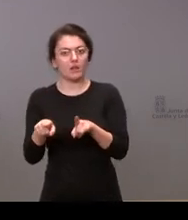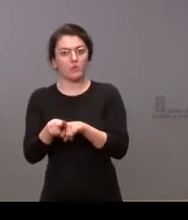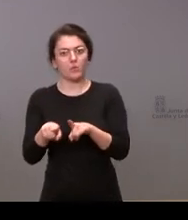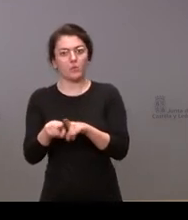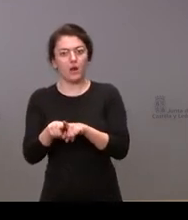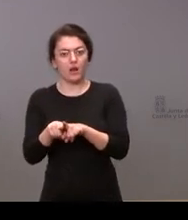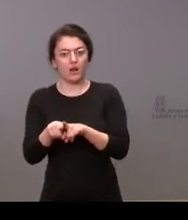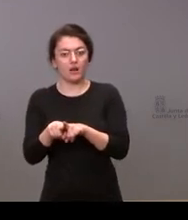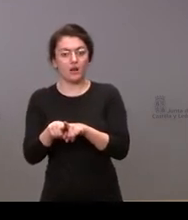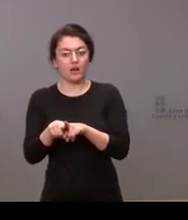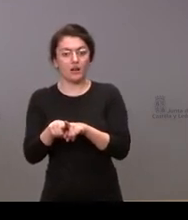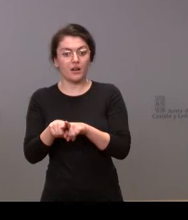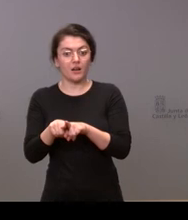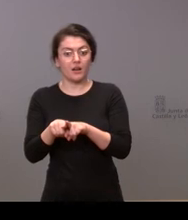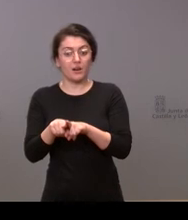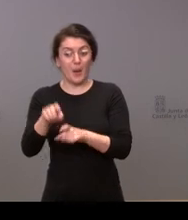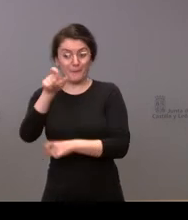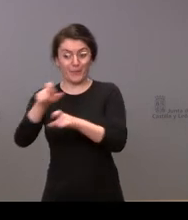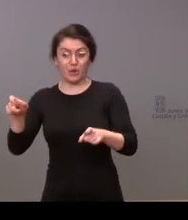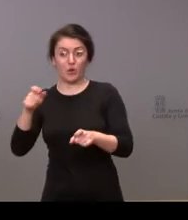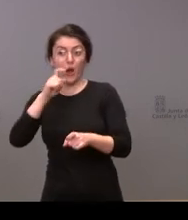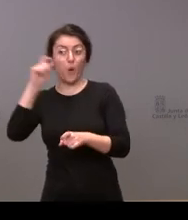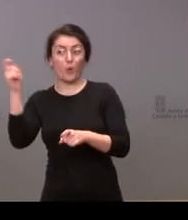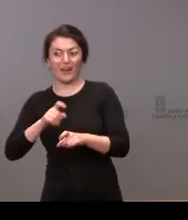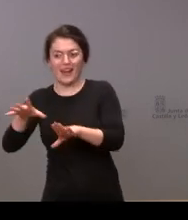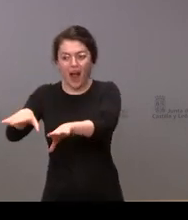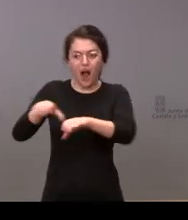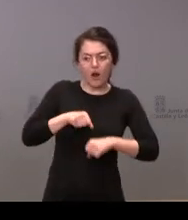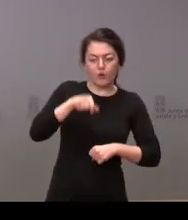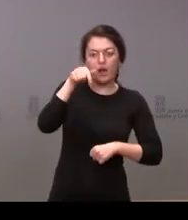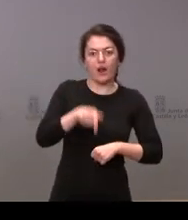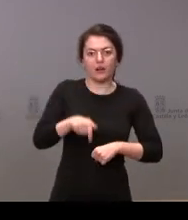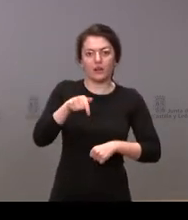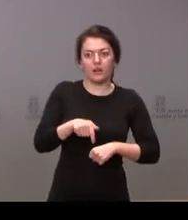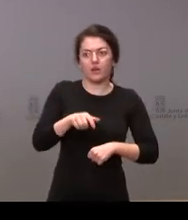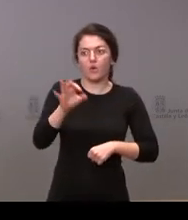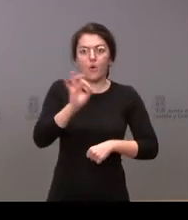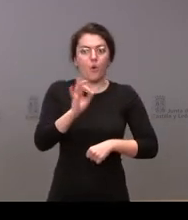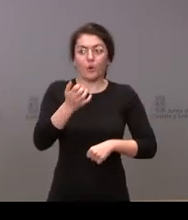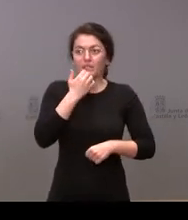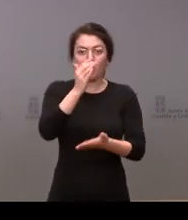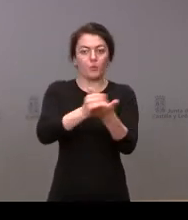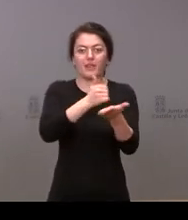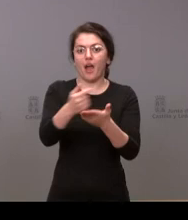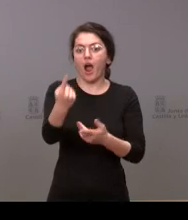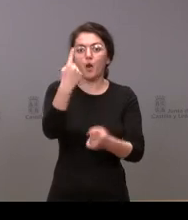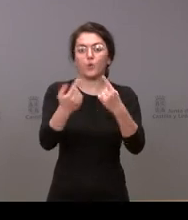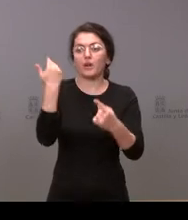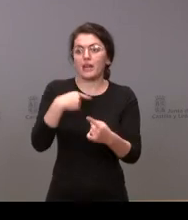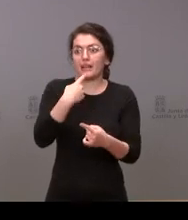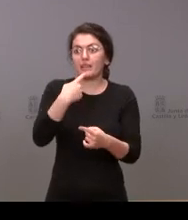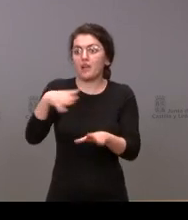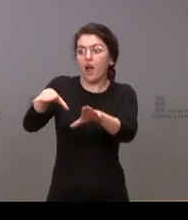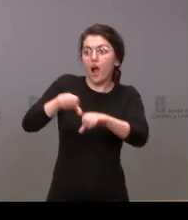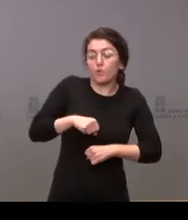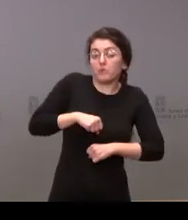personas que puedan huir de Ucrania refugiados alguna comunidad ya ofrece algunos puestos entonces no sé si hay algo ya en marcha